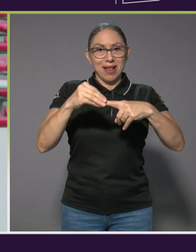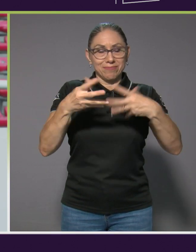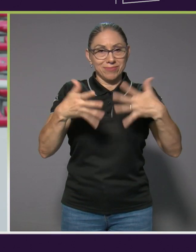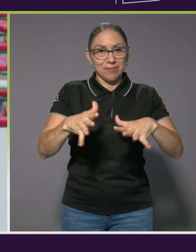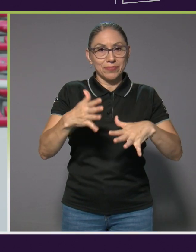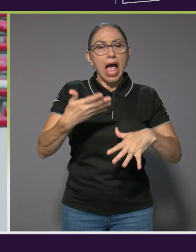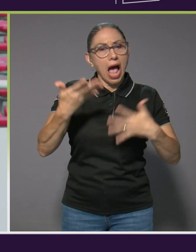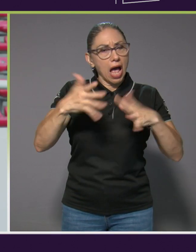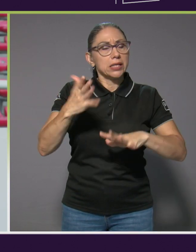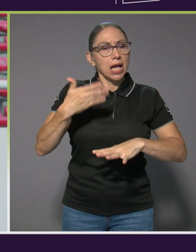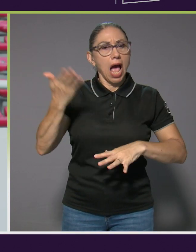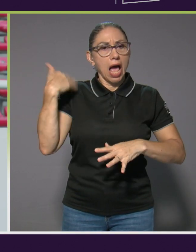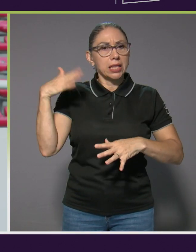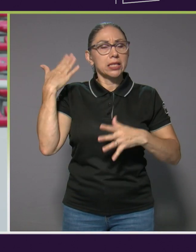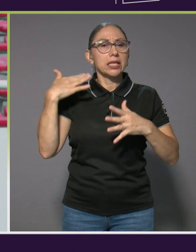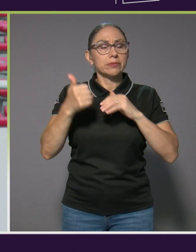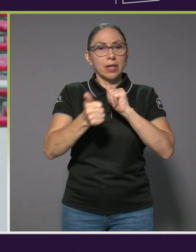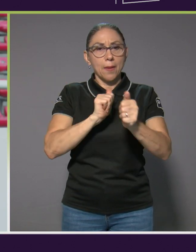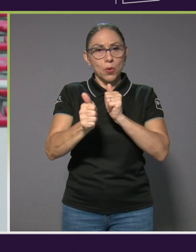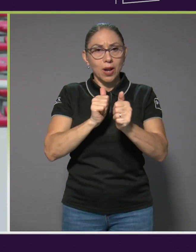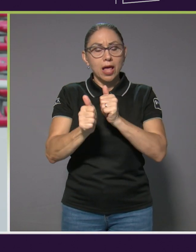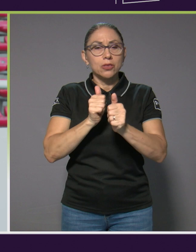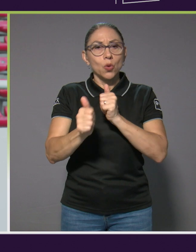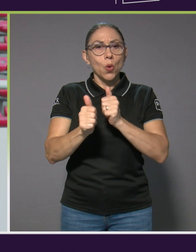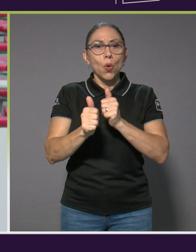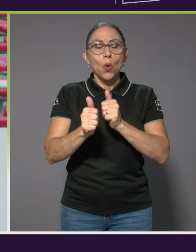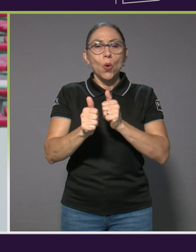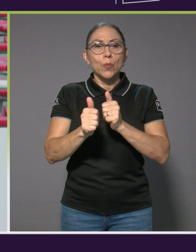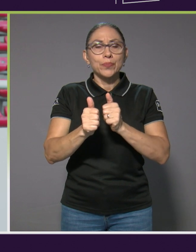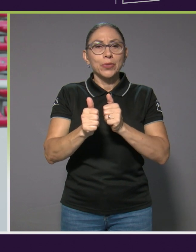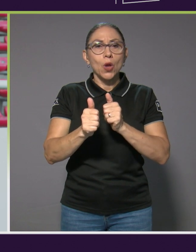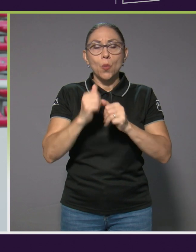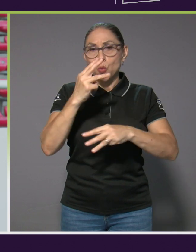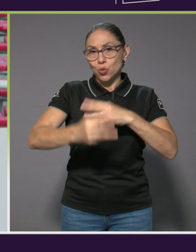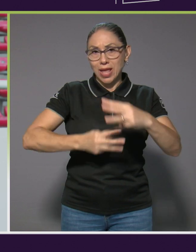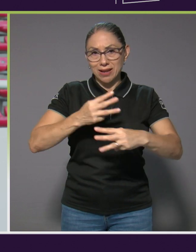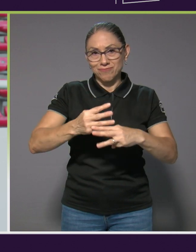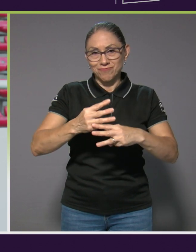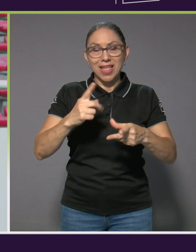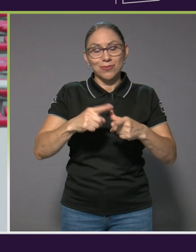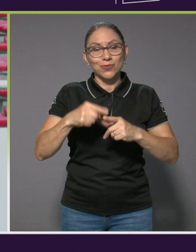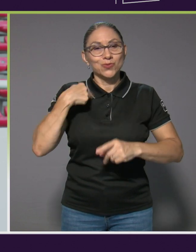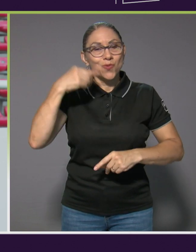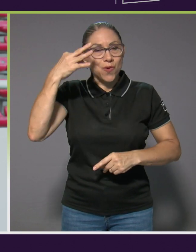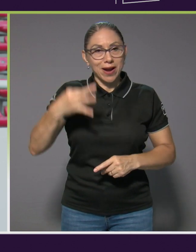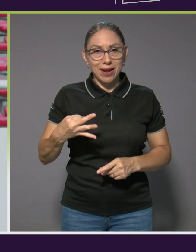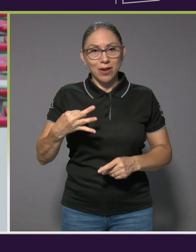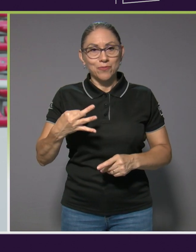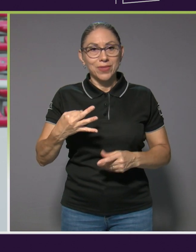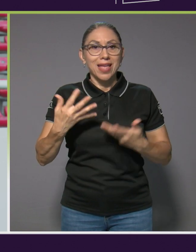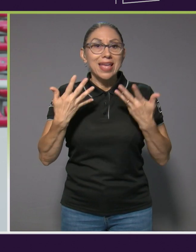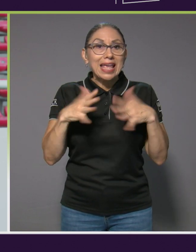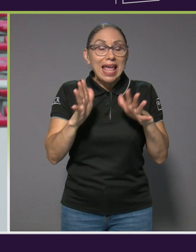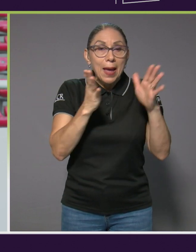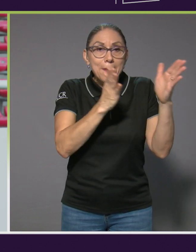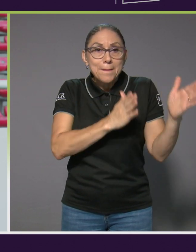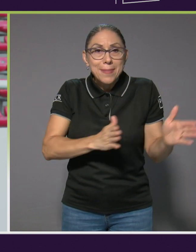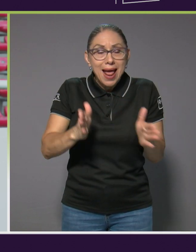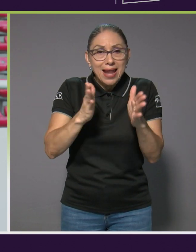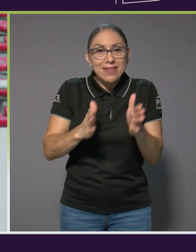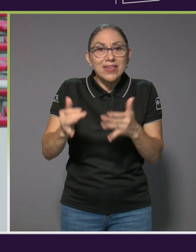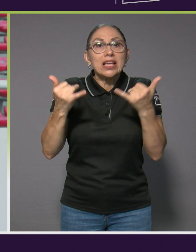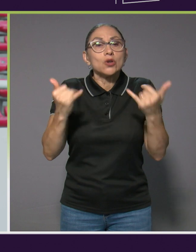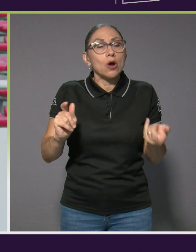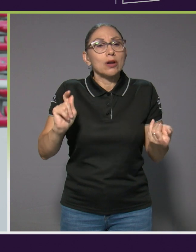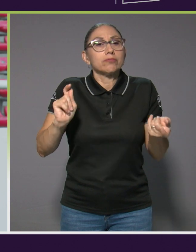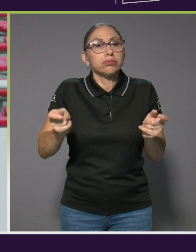el campeonato mundial, entonces creo que la planificación a partir de ahí varió